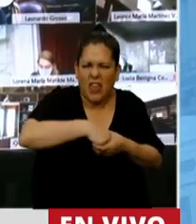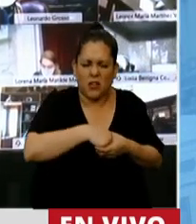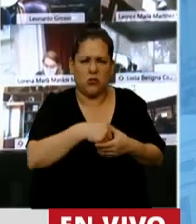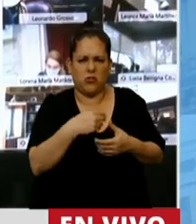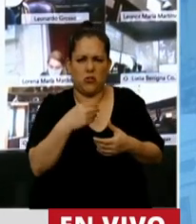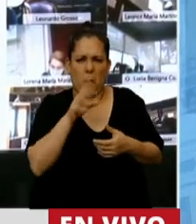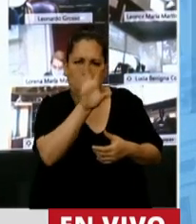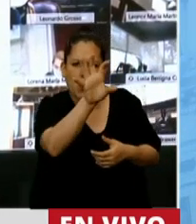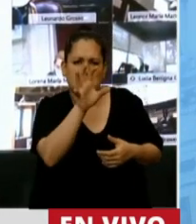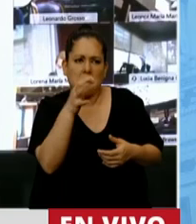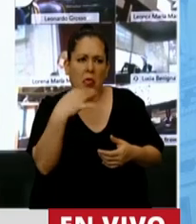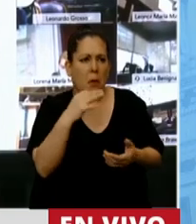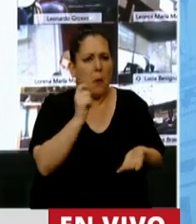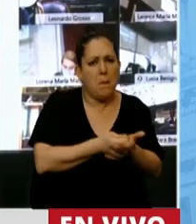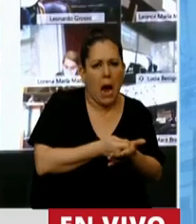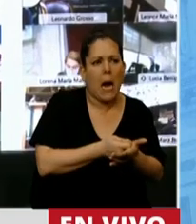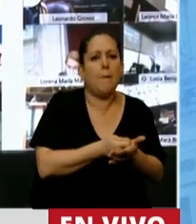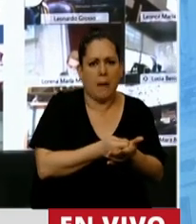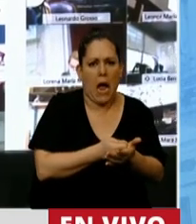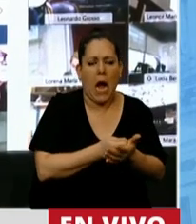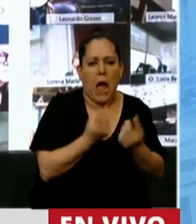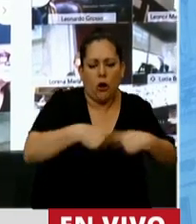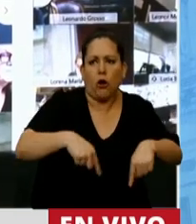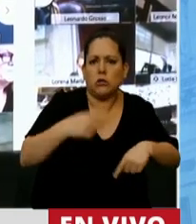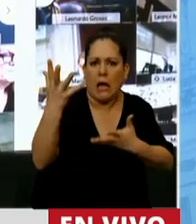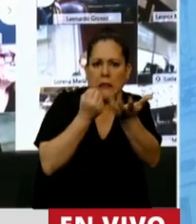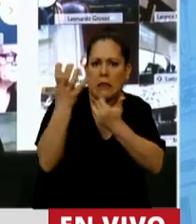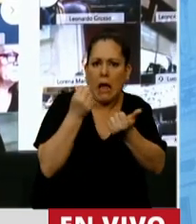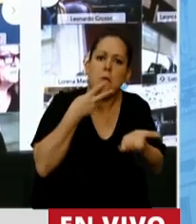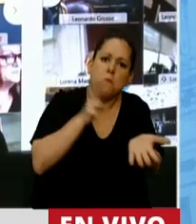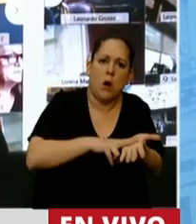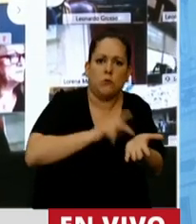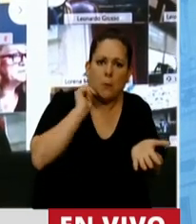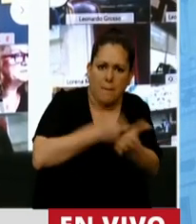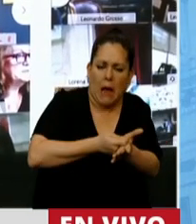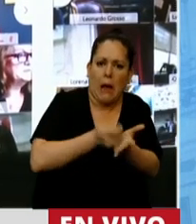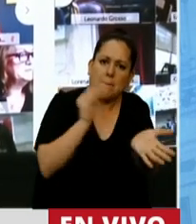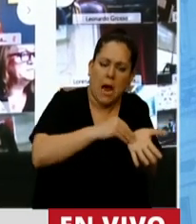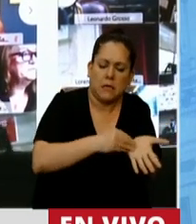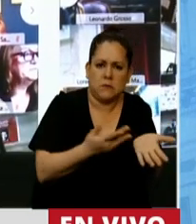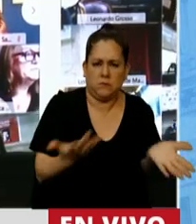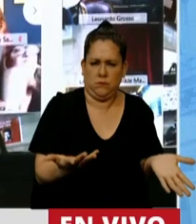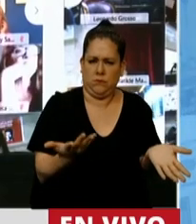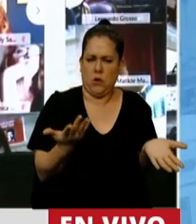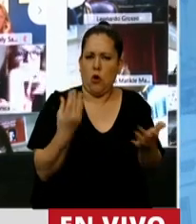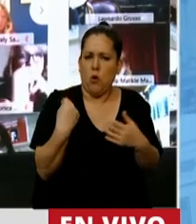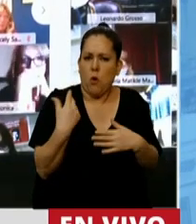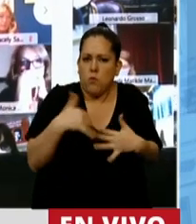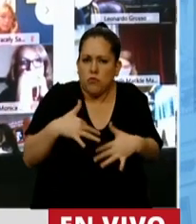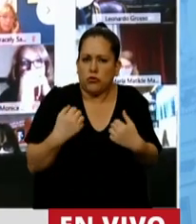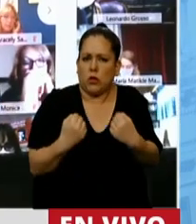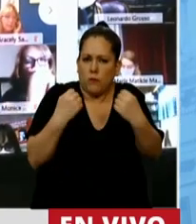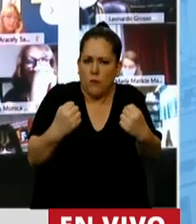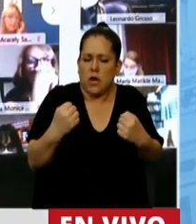hay que pagar para poder entrar productos que deben ser eliminadas, acompañando este esfuerzo que hace el